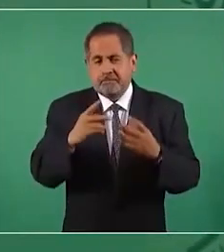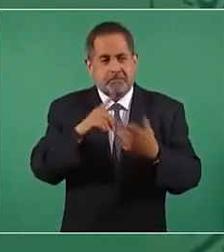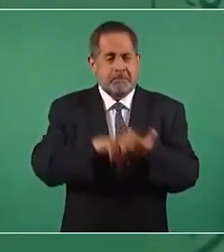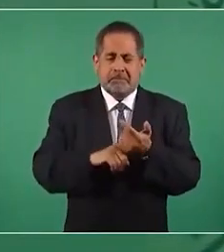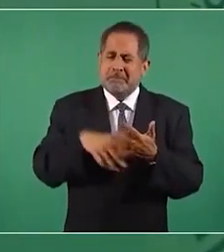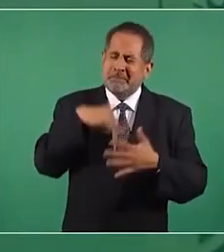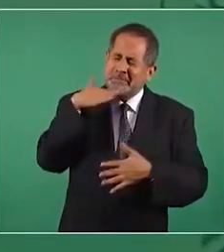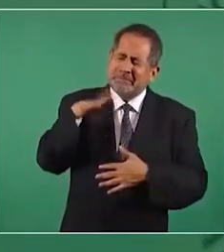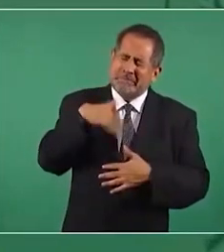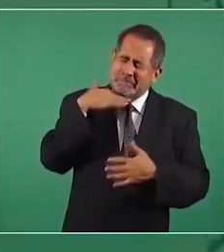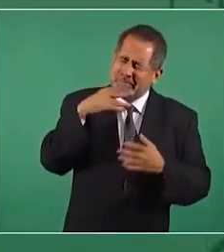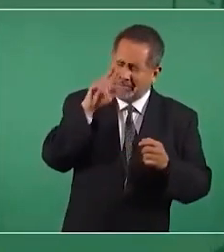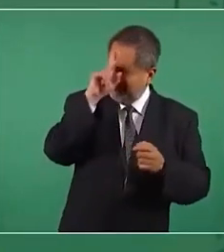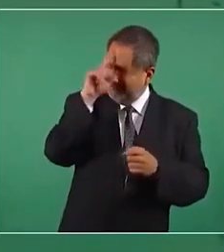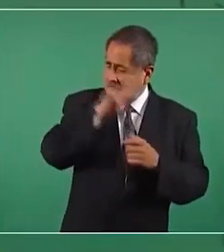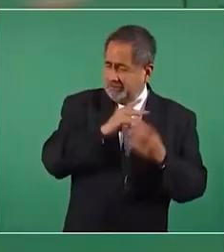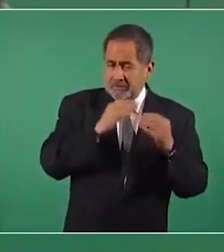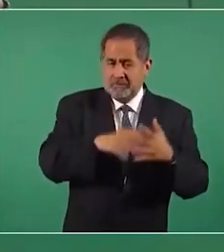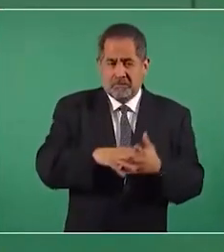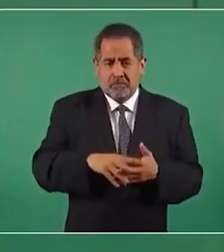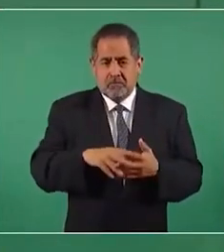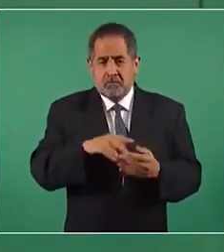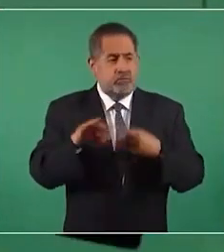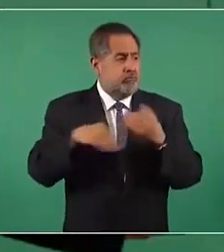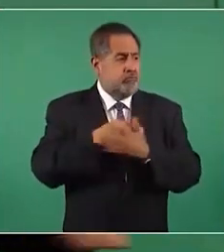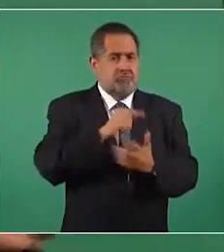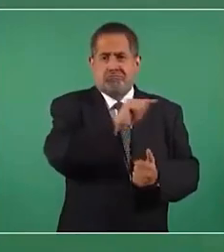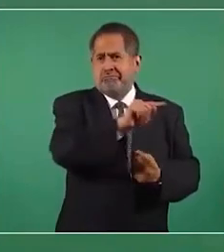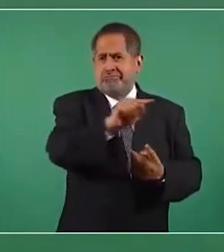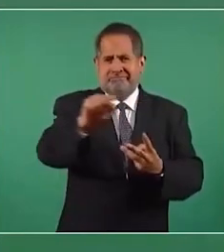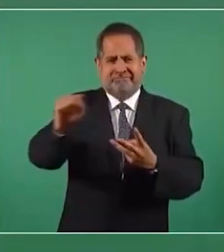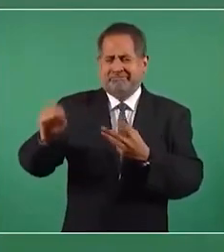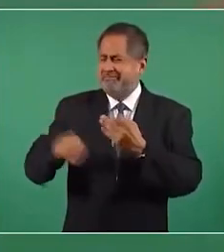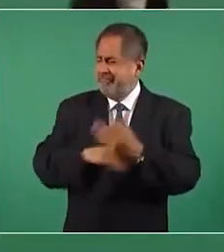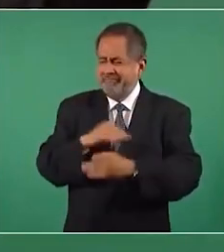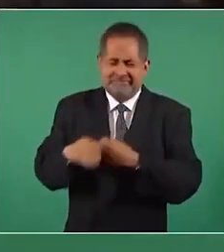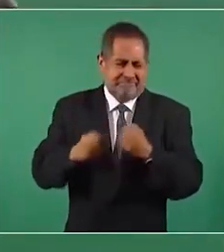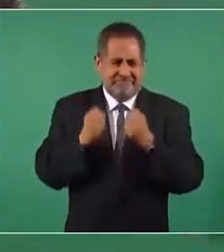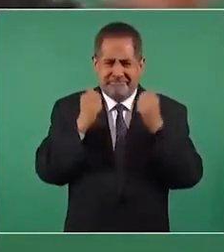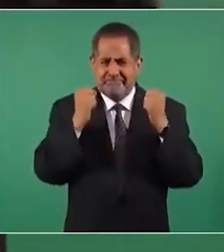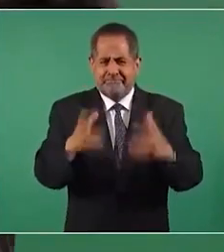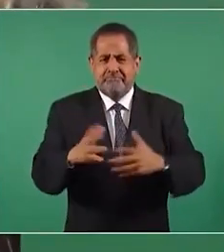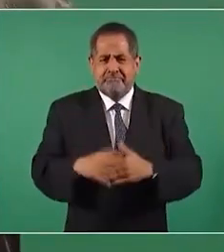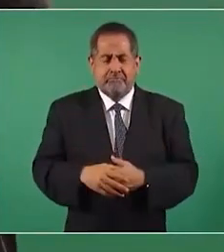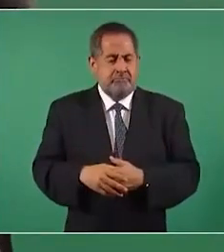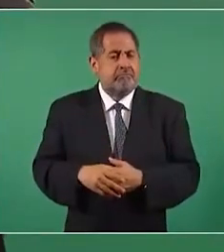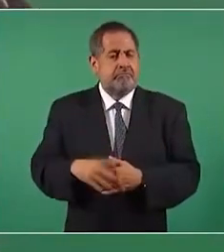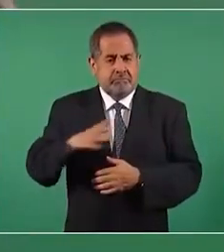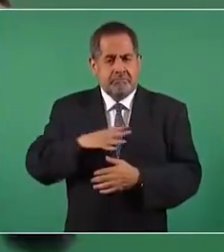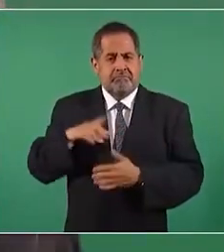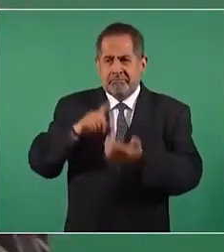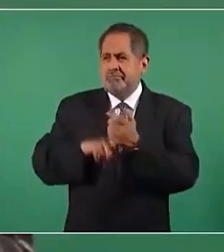prevalecía. En todo. Todo lo que se revise.